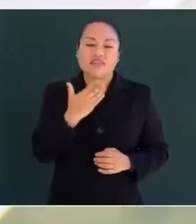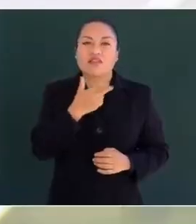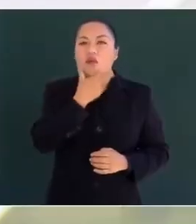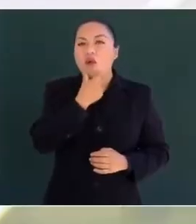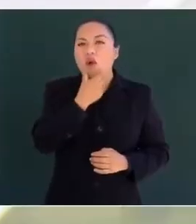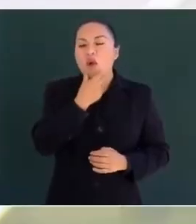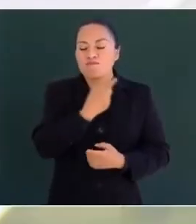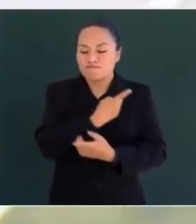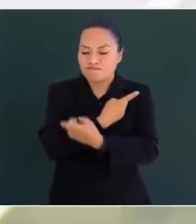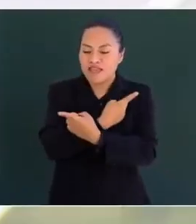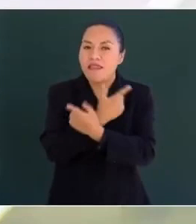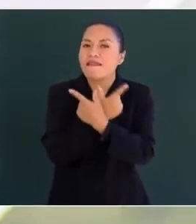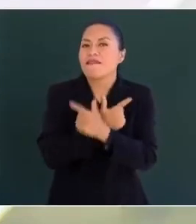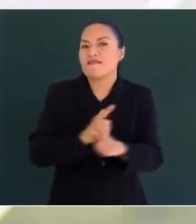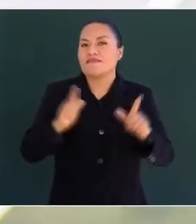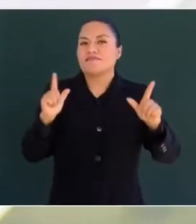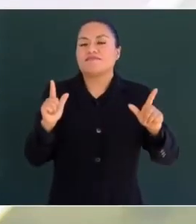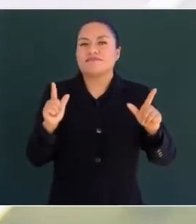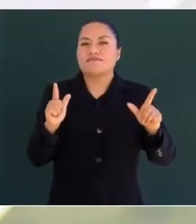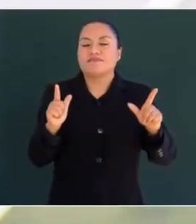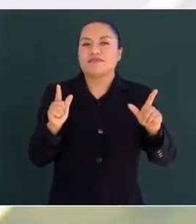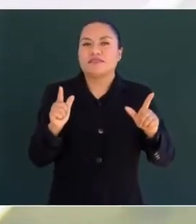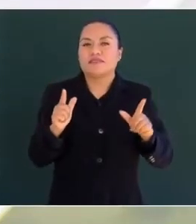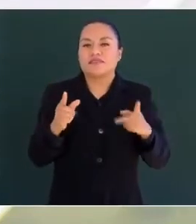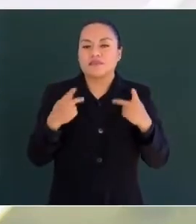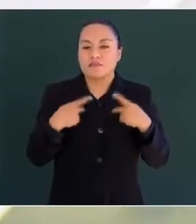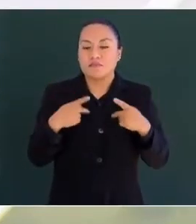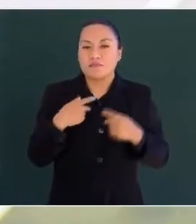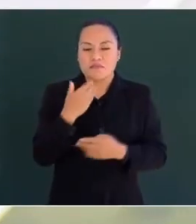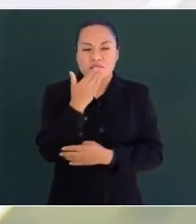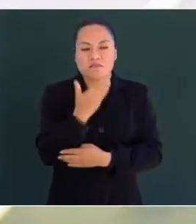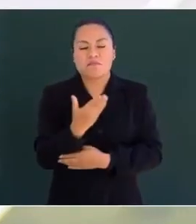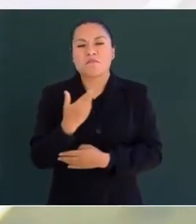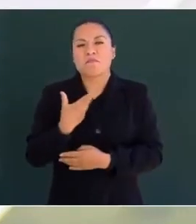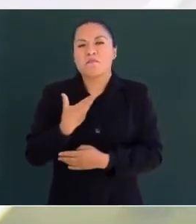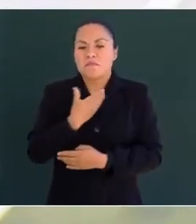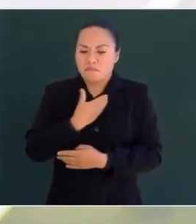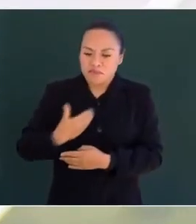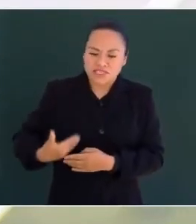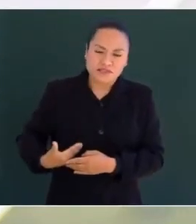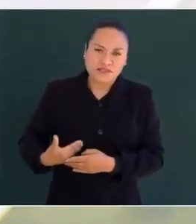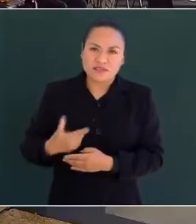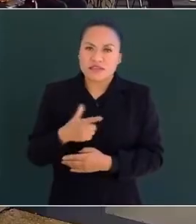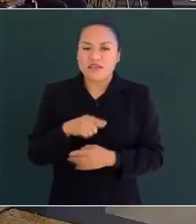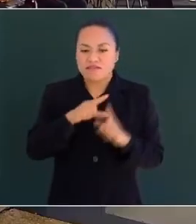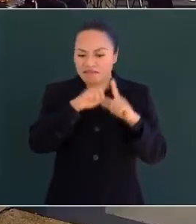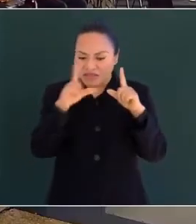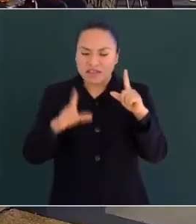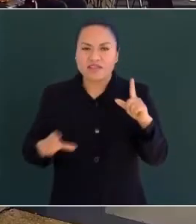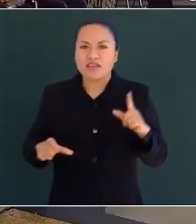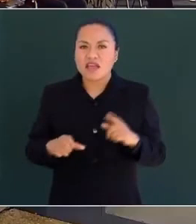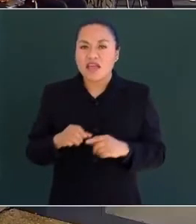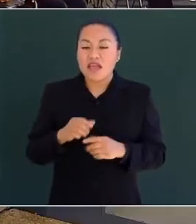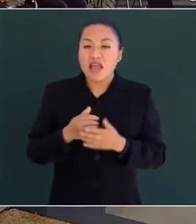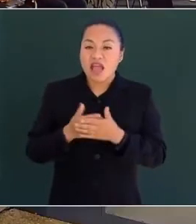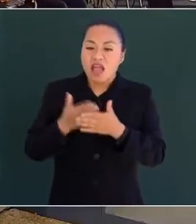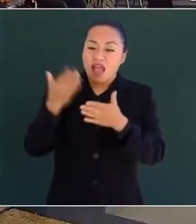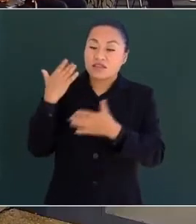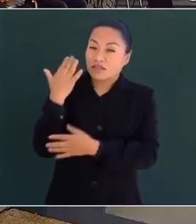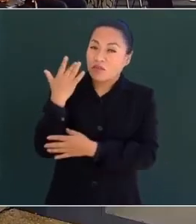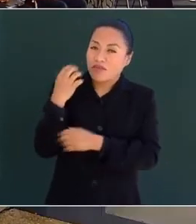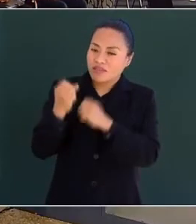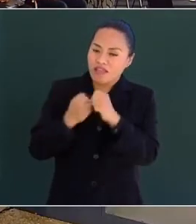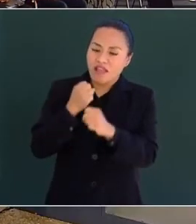plenamente libre. Ciudadano presidente de la República, hace 50 años